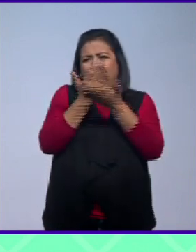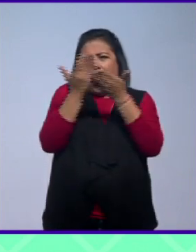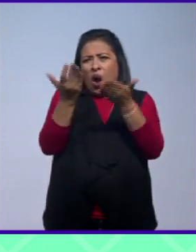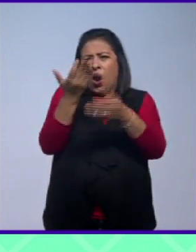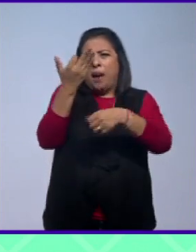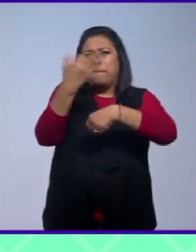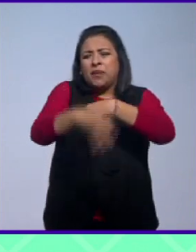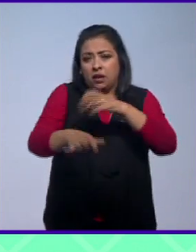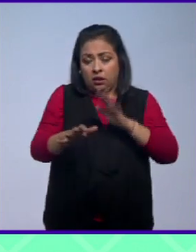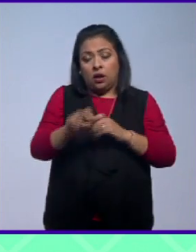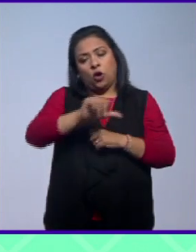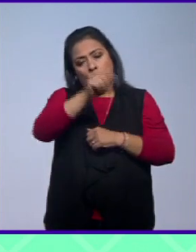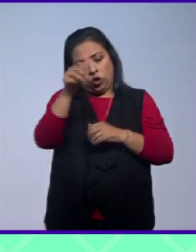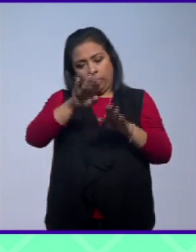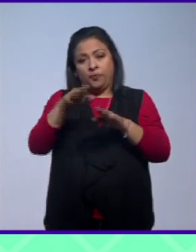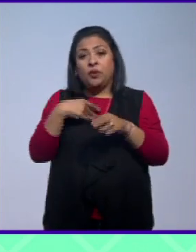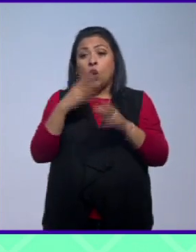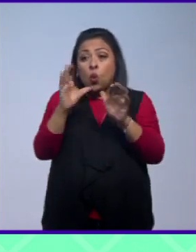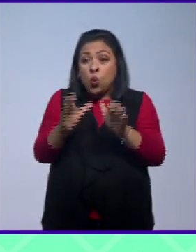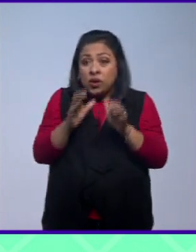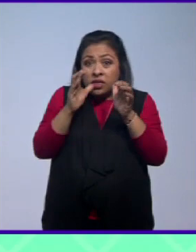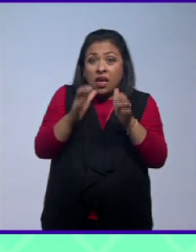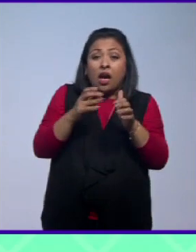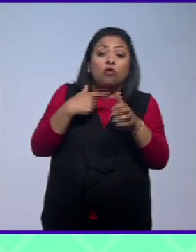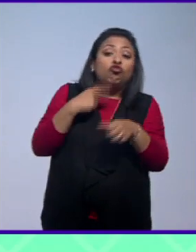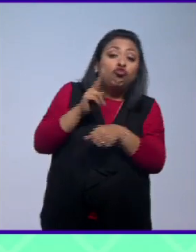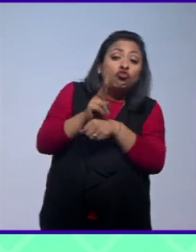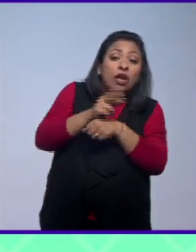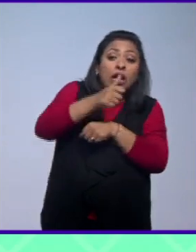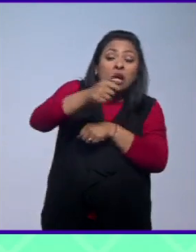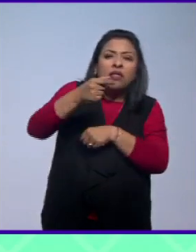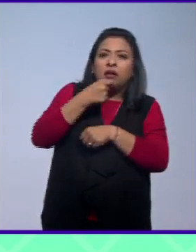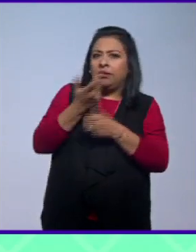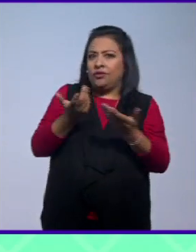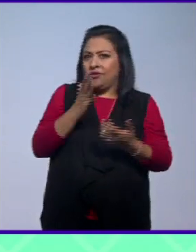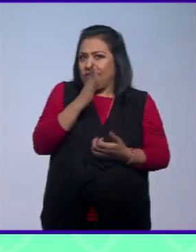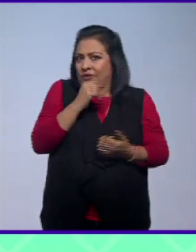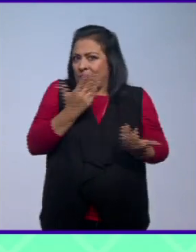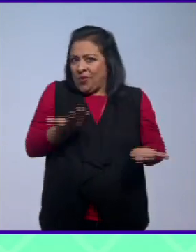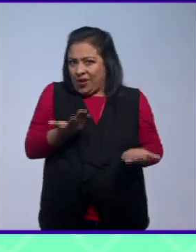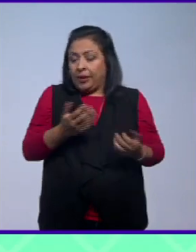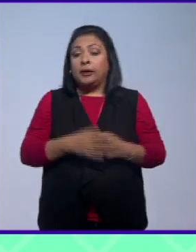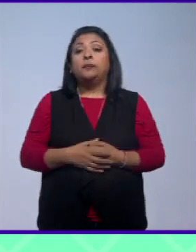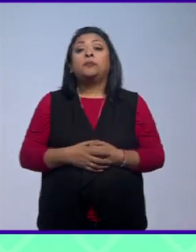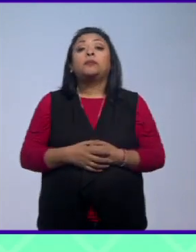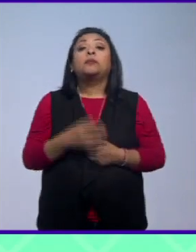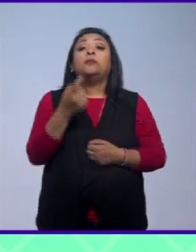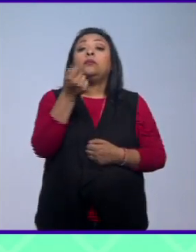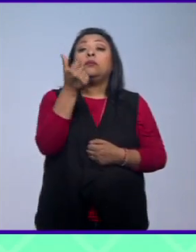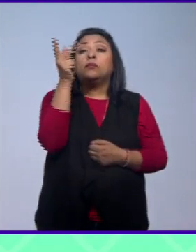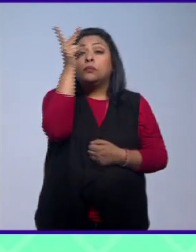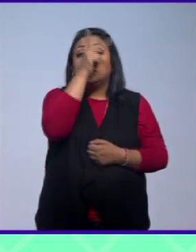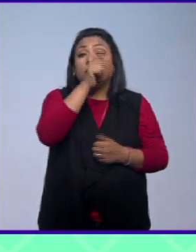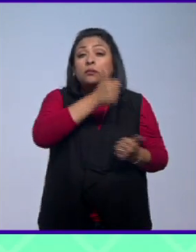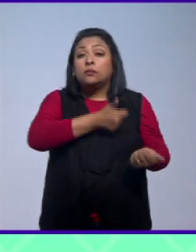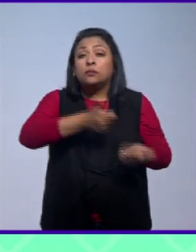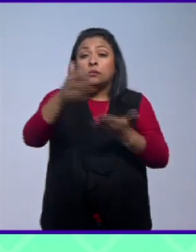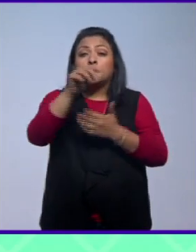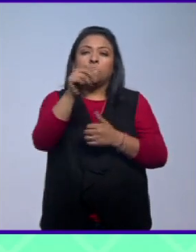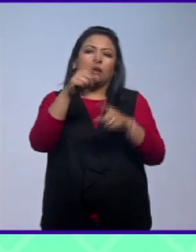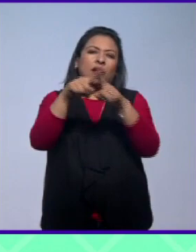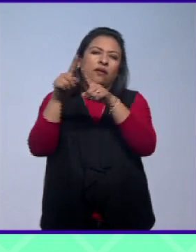hay un cuidado y un seguimiento de cada uno de los niños porque no hay condiciones los pocos psicólogos enviados por